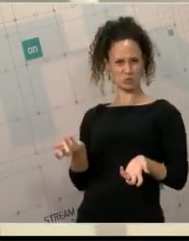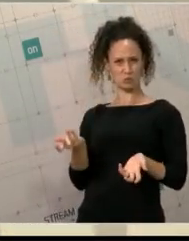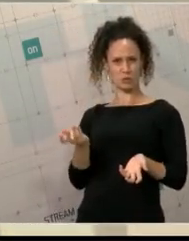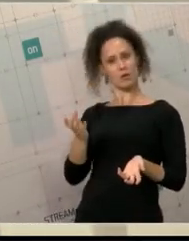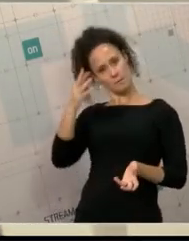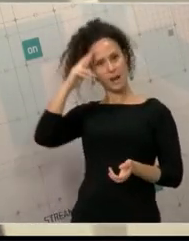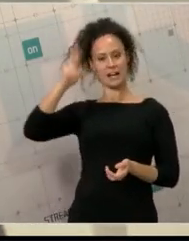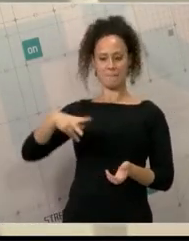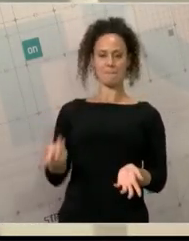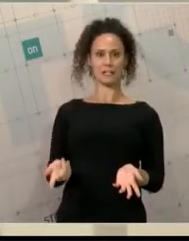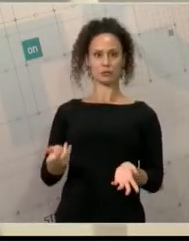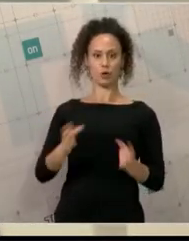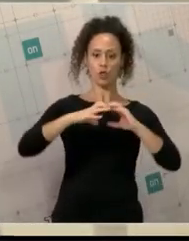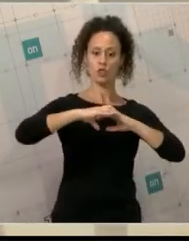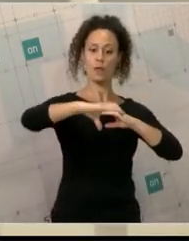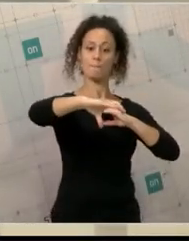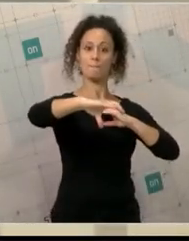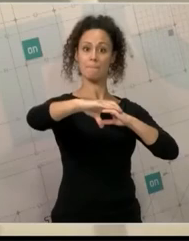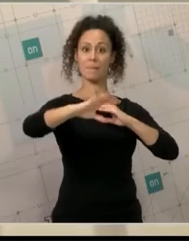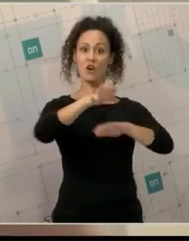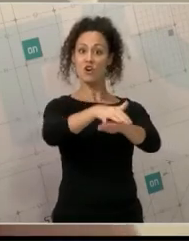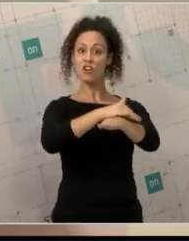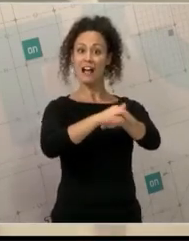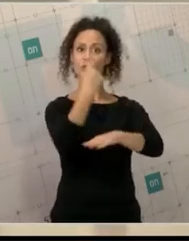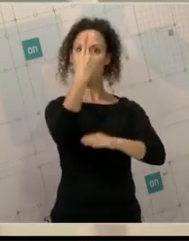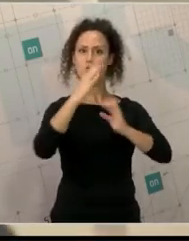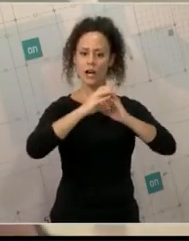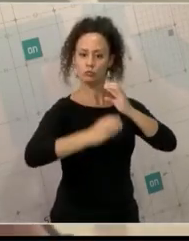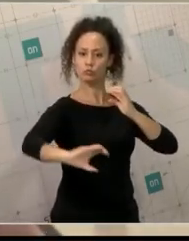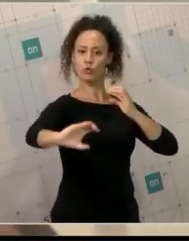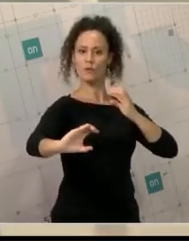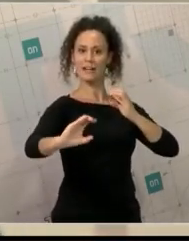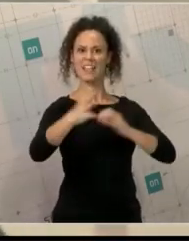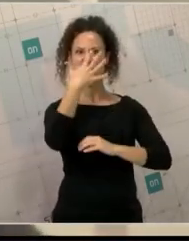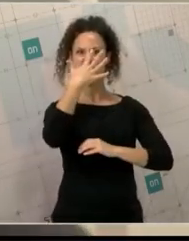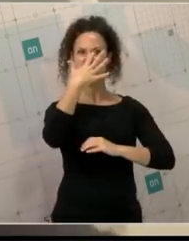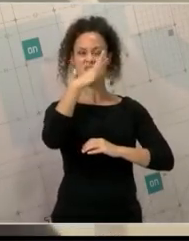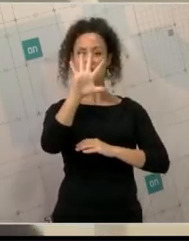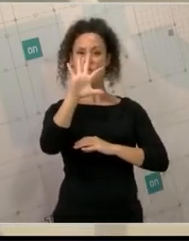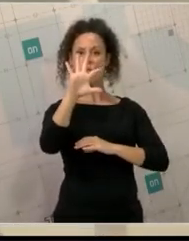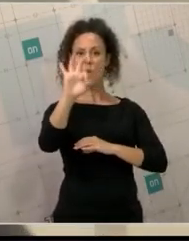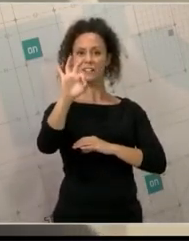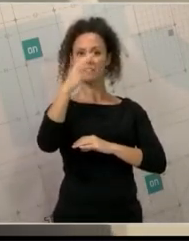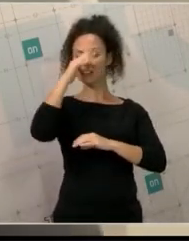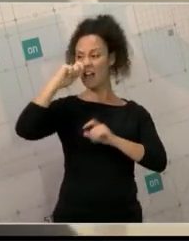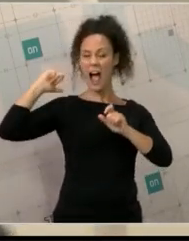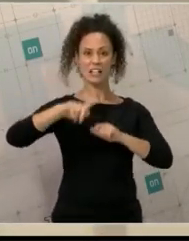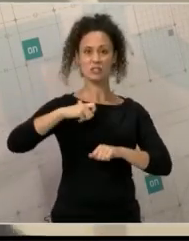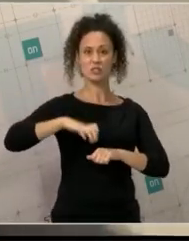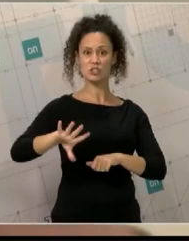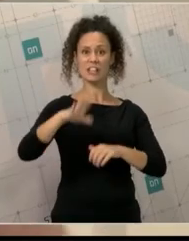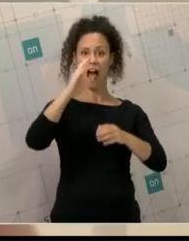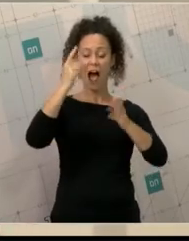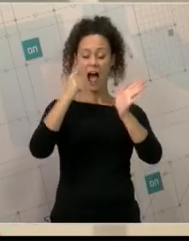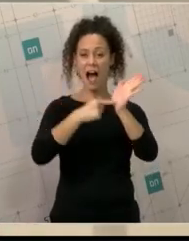lo digo yo, hay una tubería que tiene más de 50 años, que está en mal estado, que no cumple con la normativa actual, que no tiene autorización, que no sirve como toma